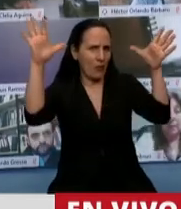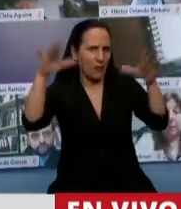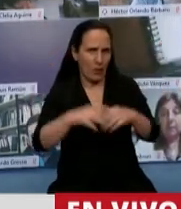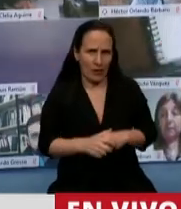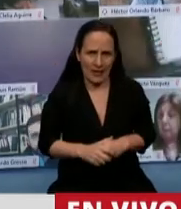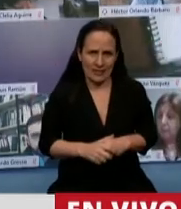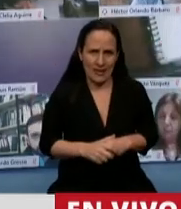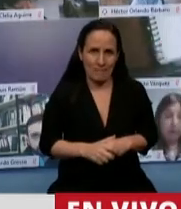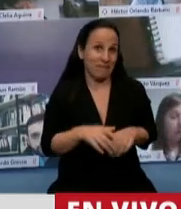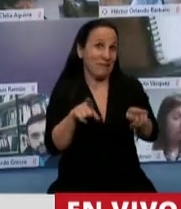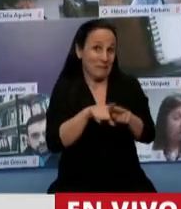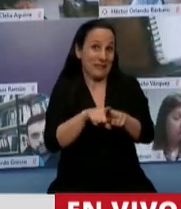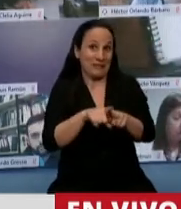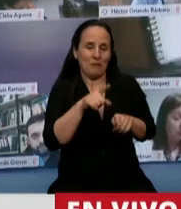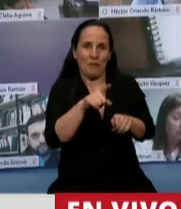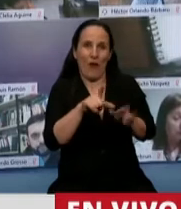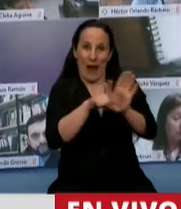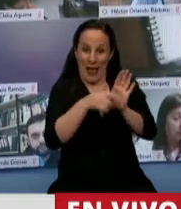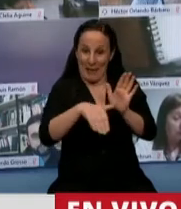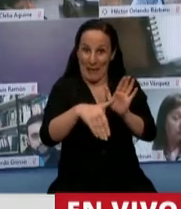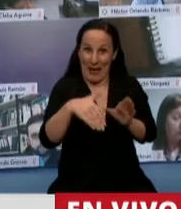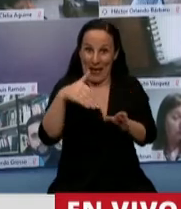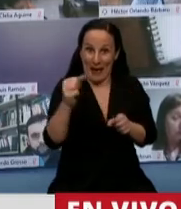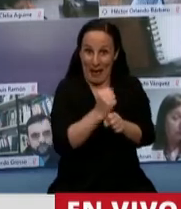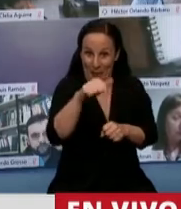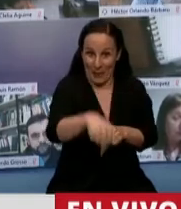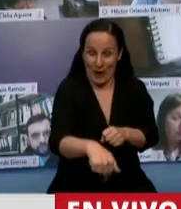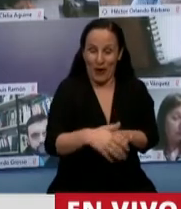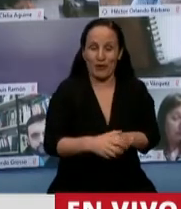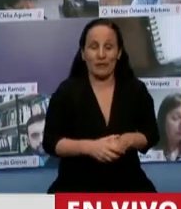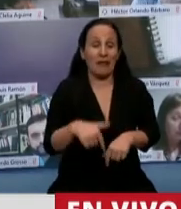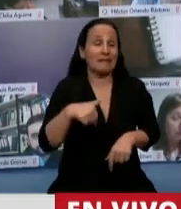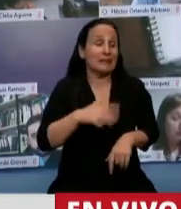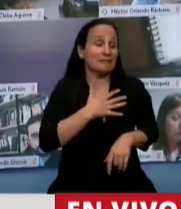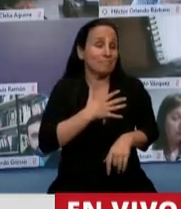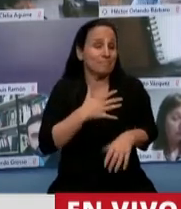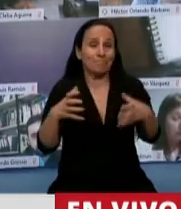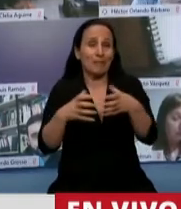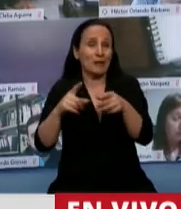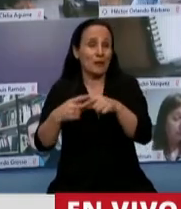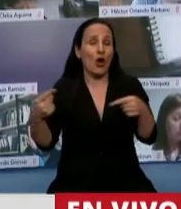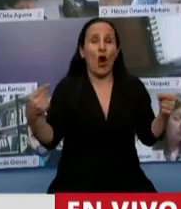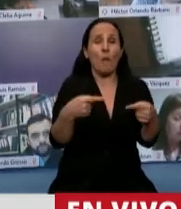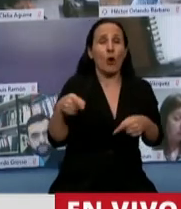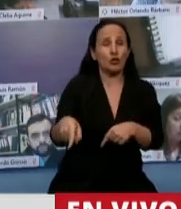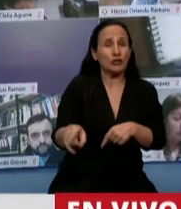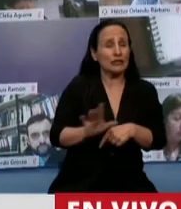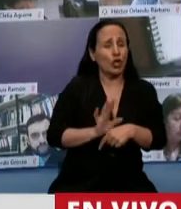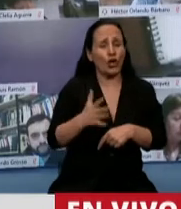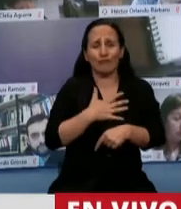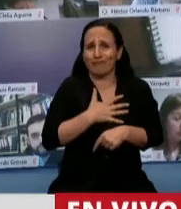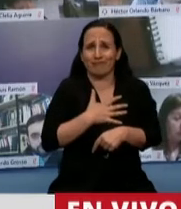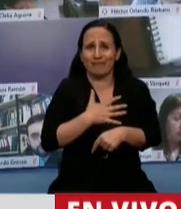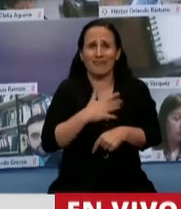lo marca, por ejemplo, esta ley que vamos a estar aprobando el día de hoy, ¿no? Yo lamento que ese sector de la oposición siga sosteniéndose en la